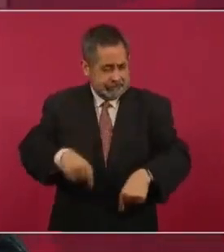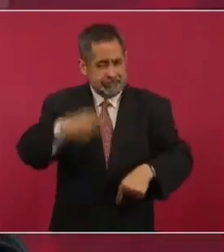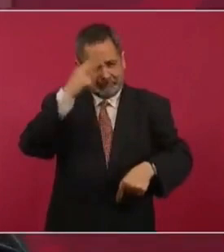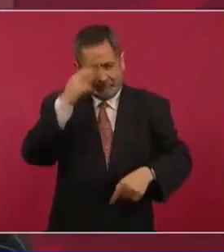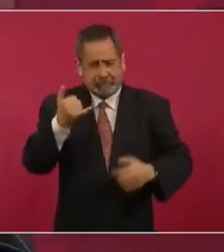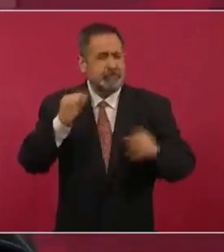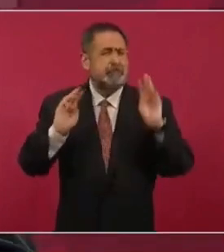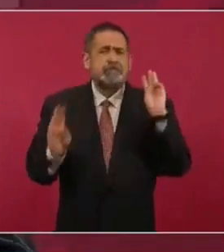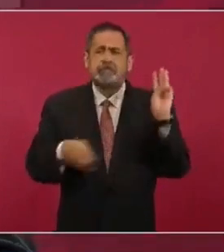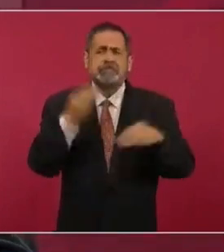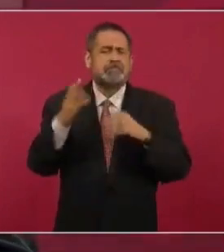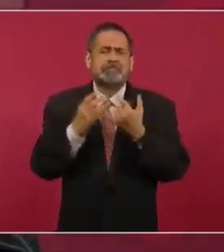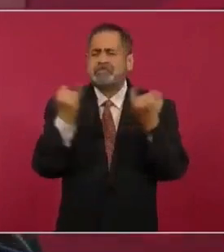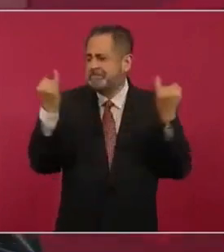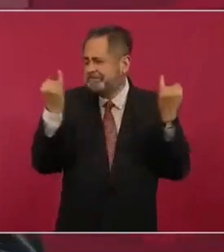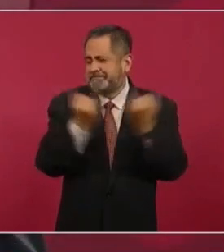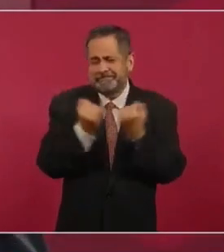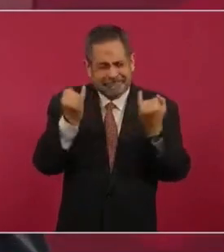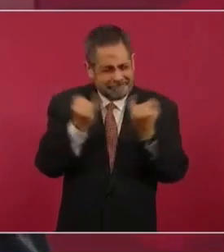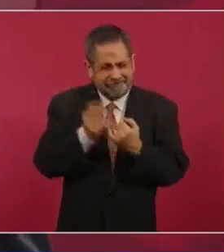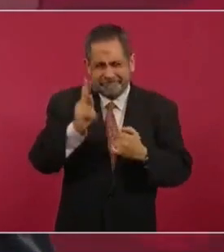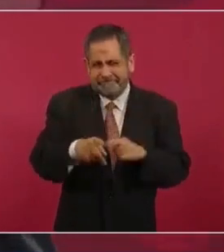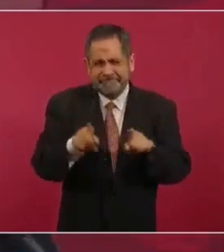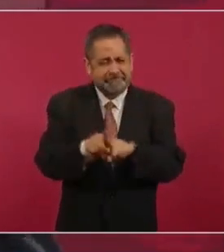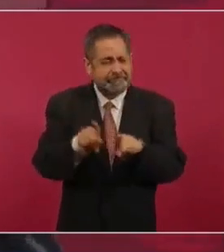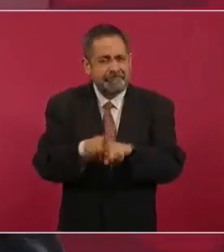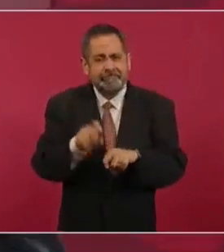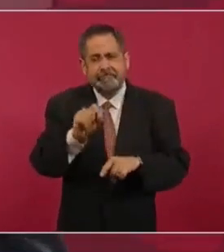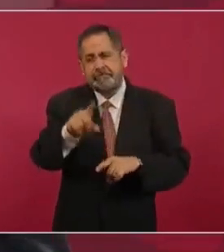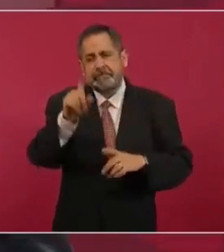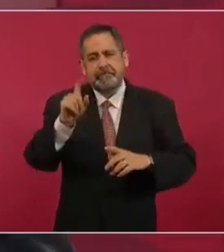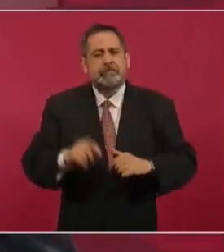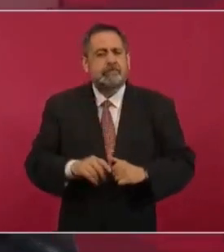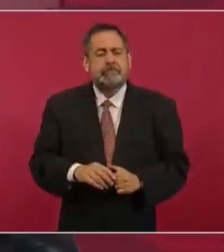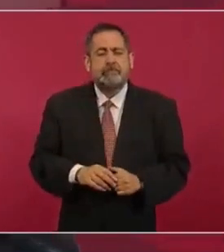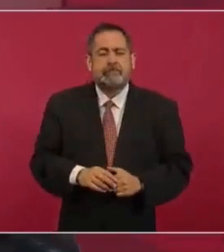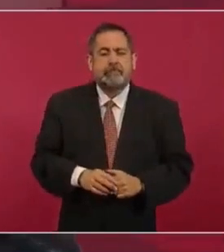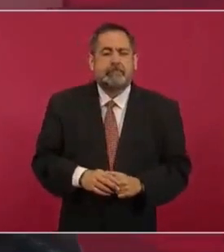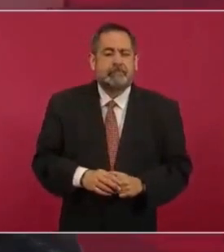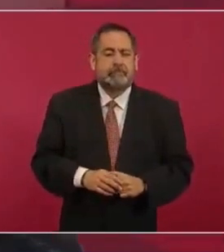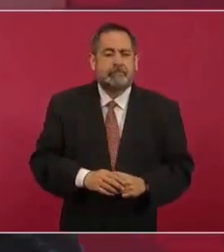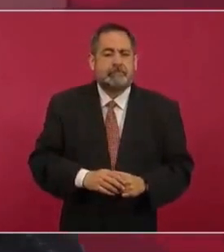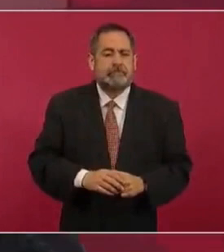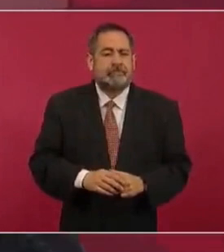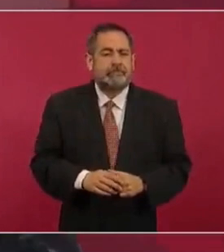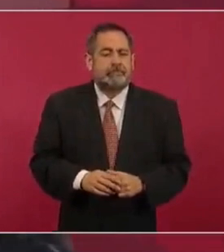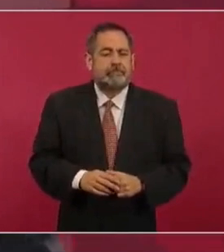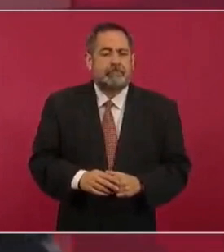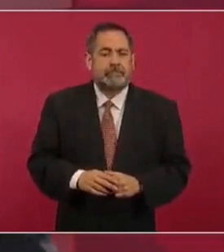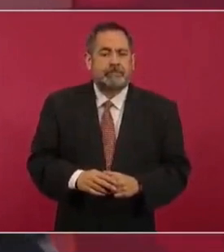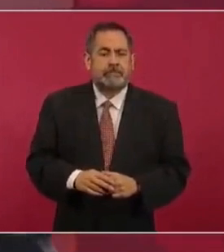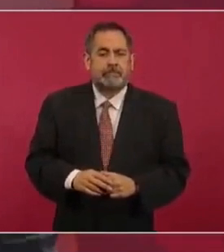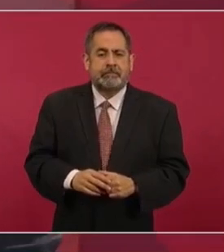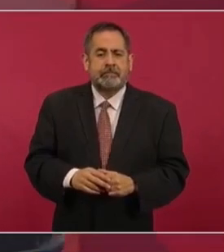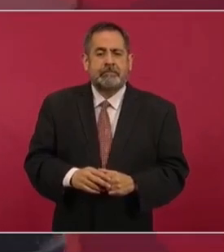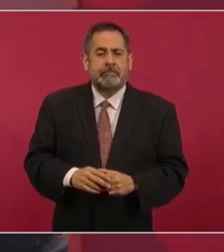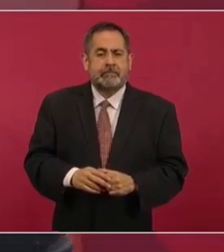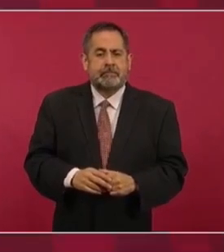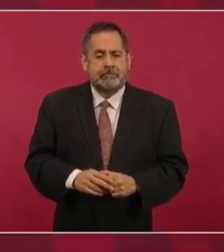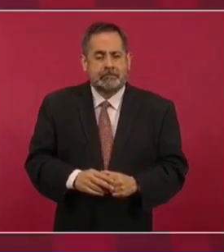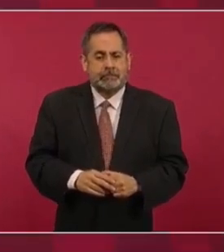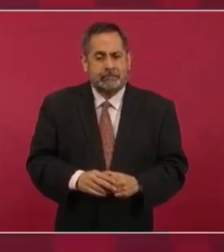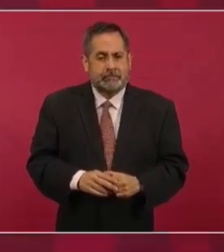en todos lados, es